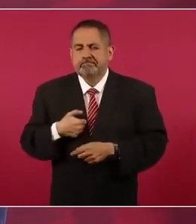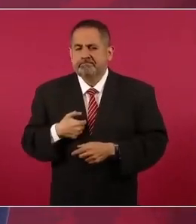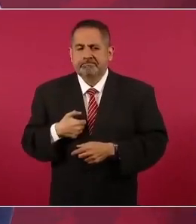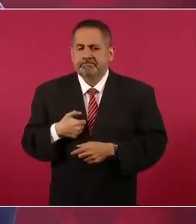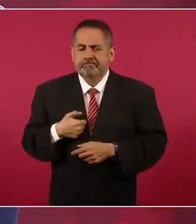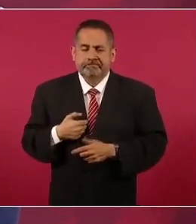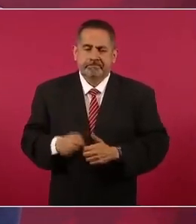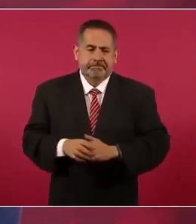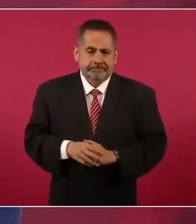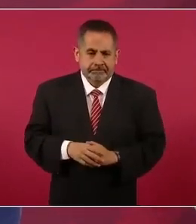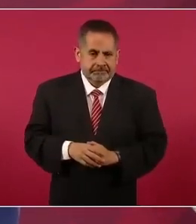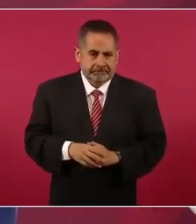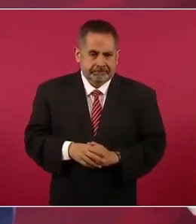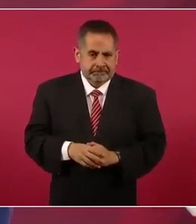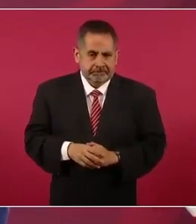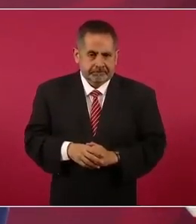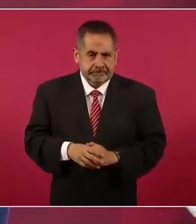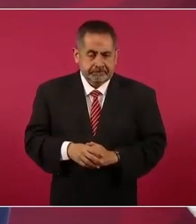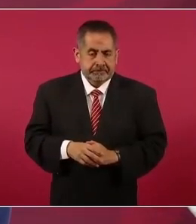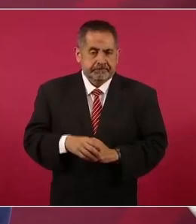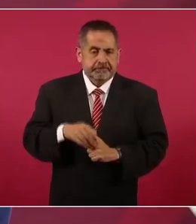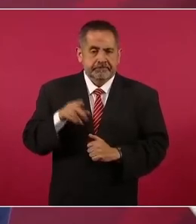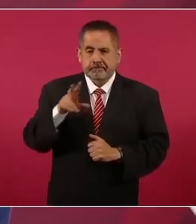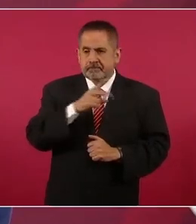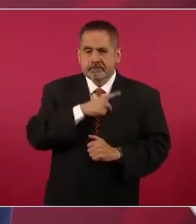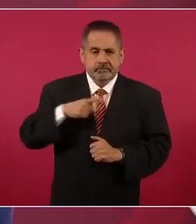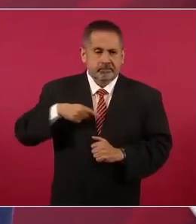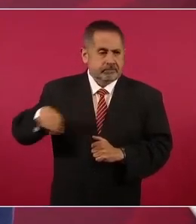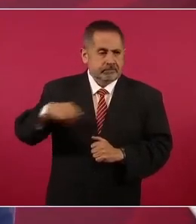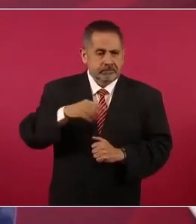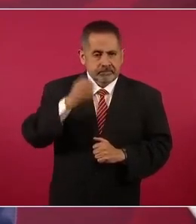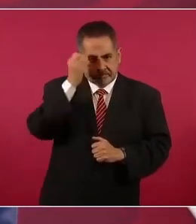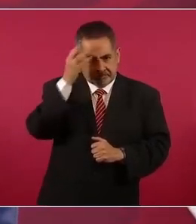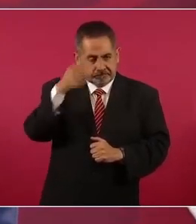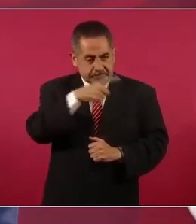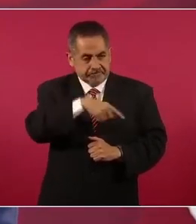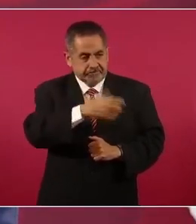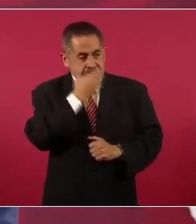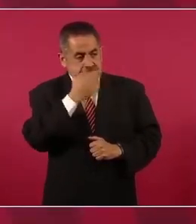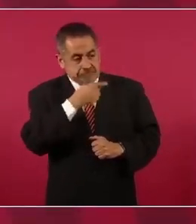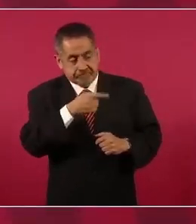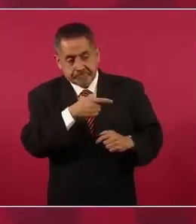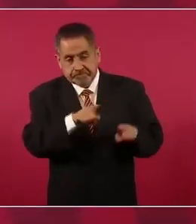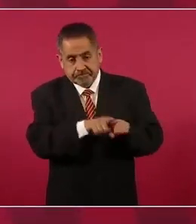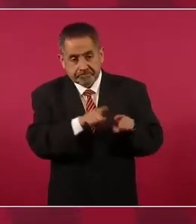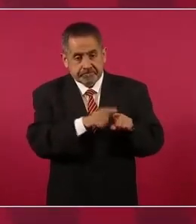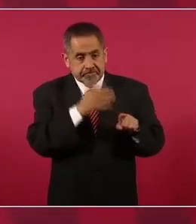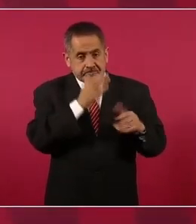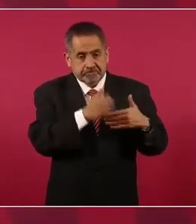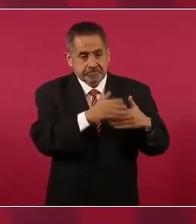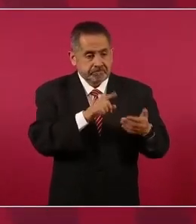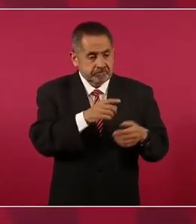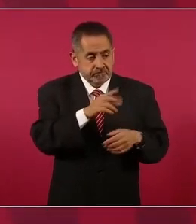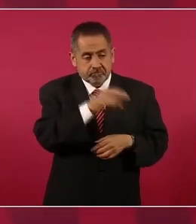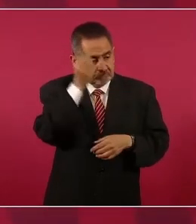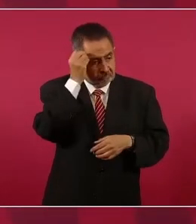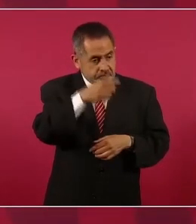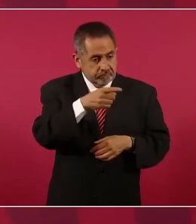Y es que no se olviden los conservadores, además de lo que decía Juárez,